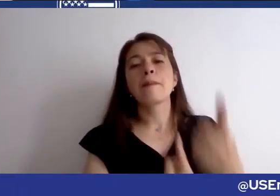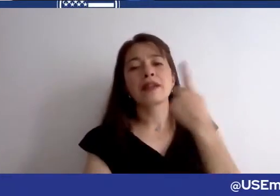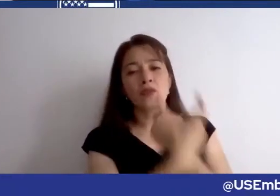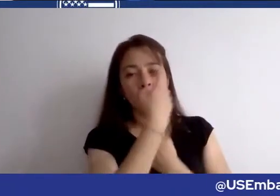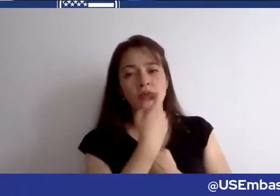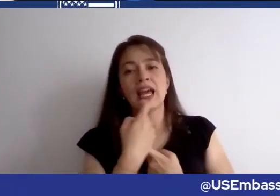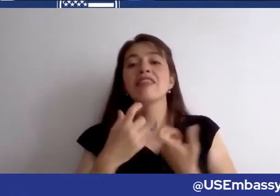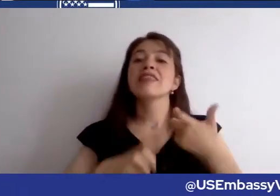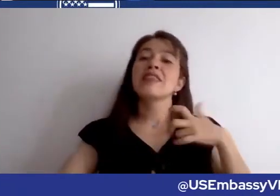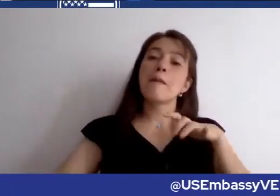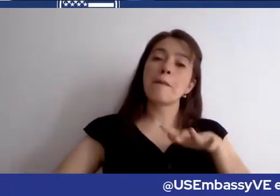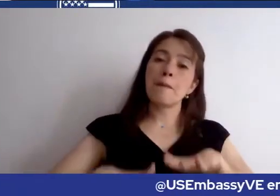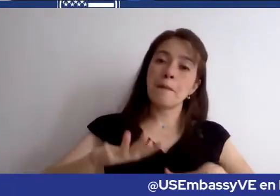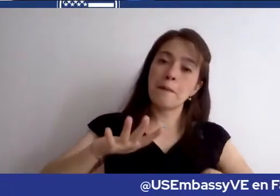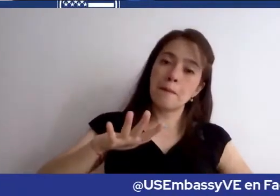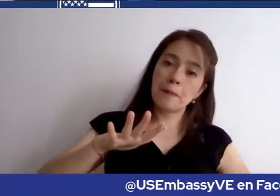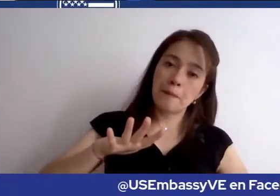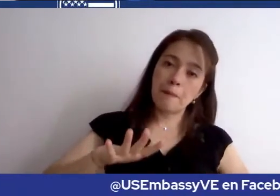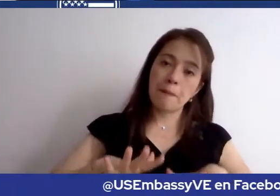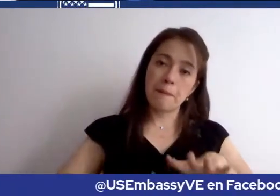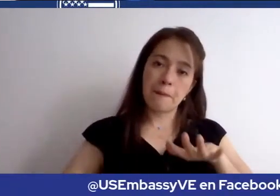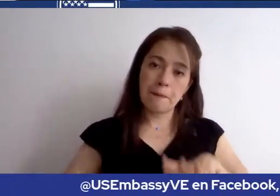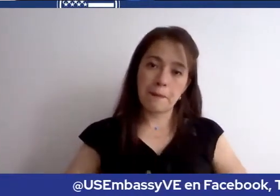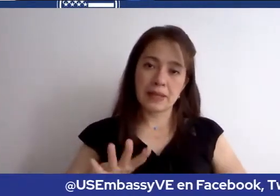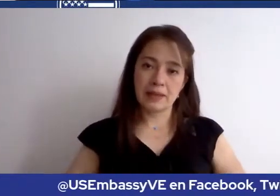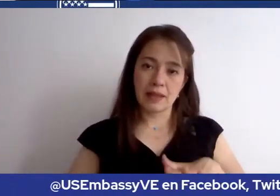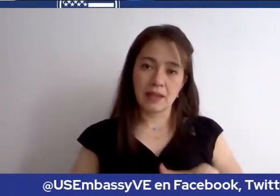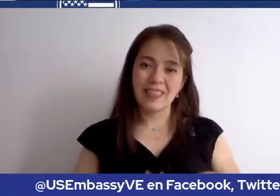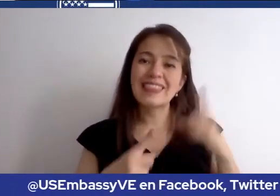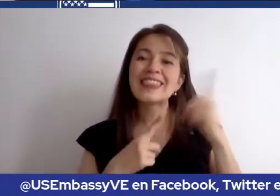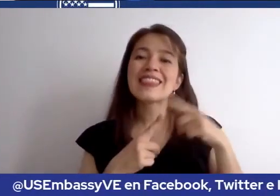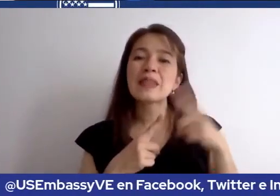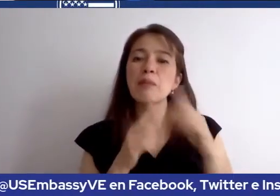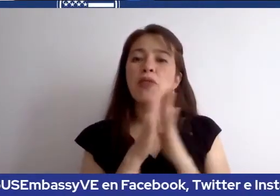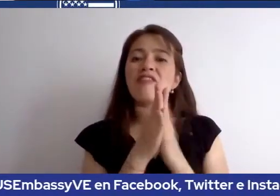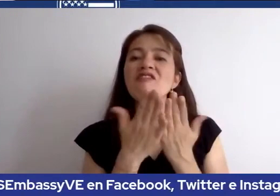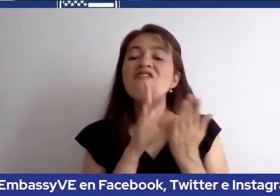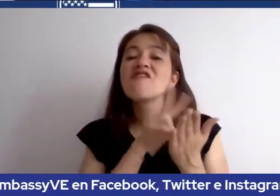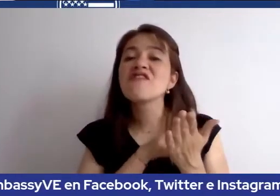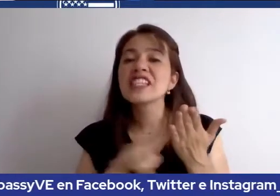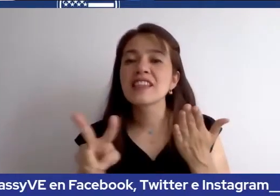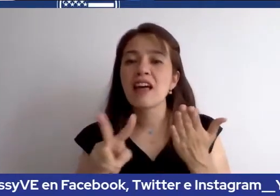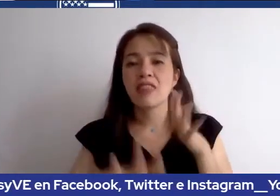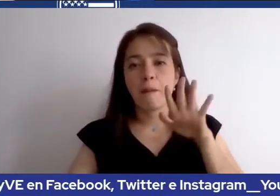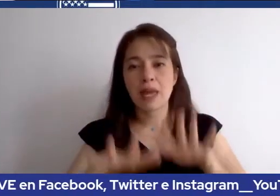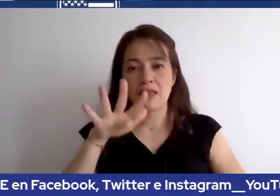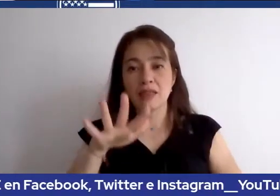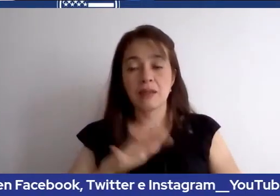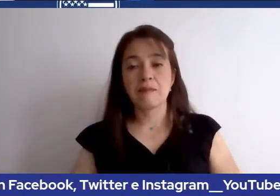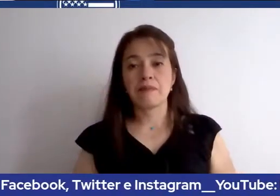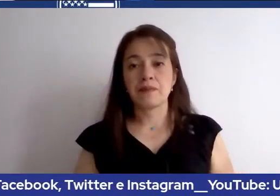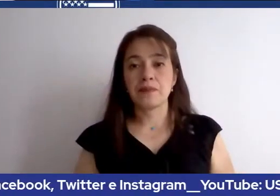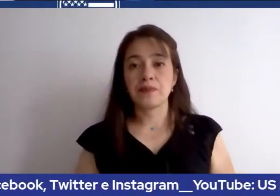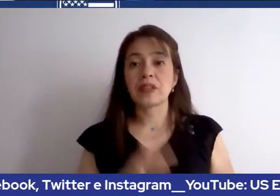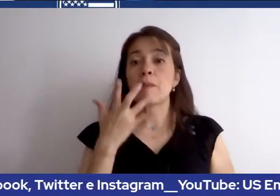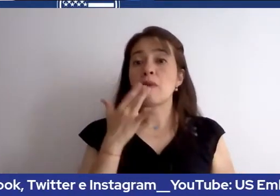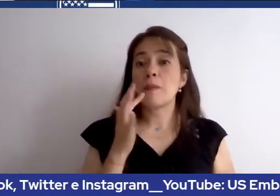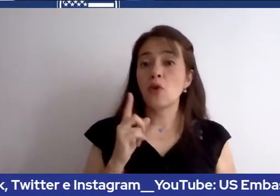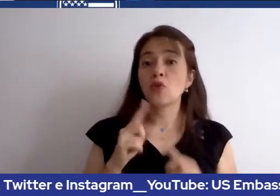depende de de la visa parece que si quiere renovar su visa